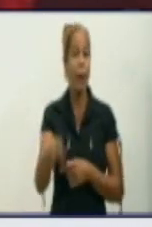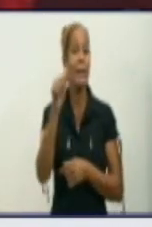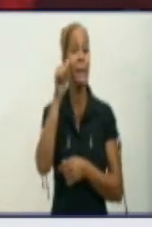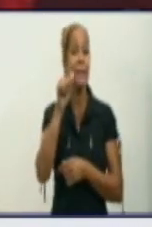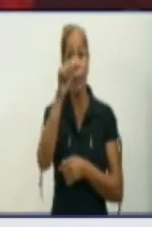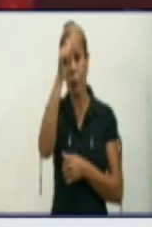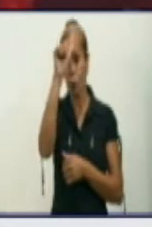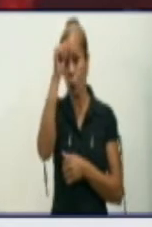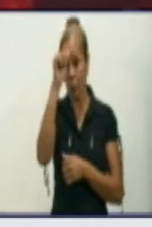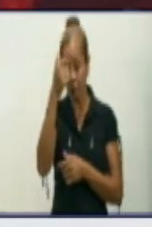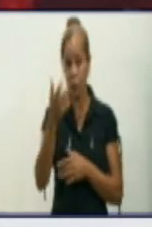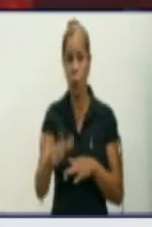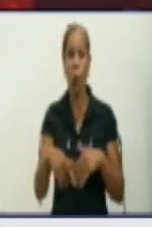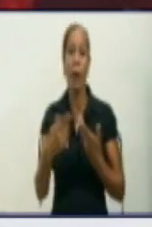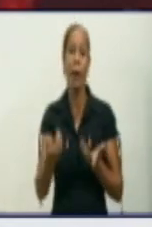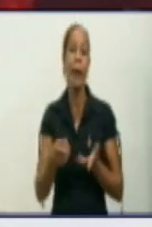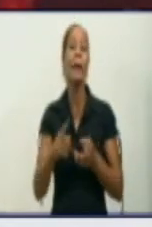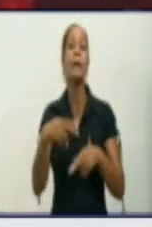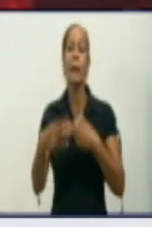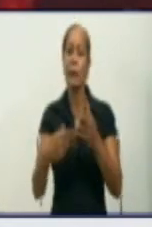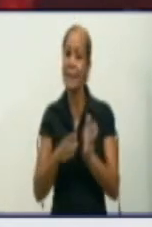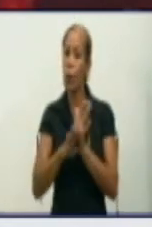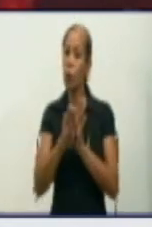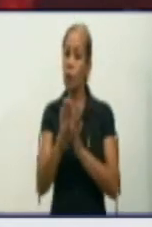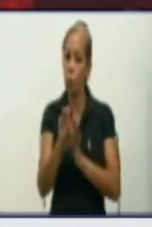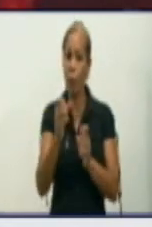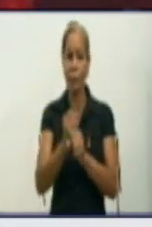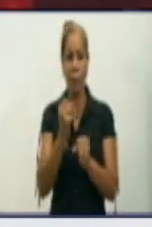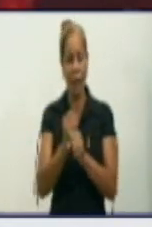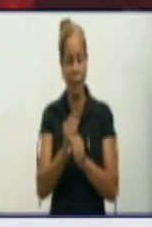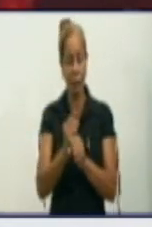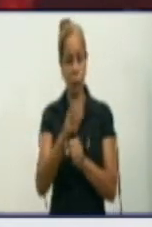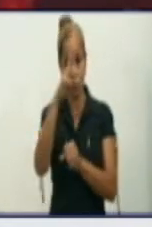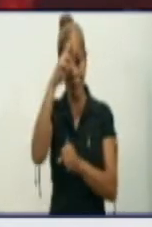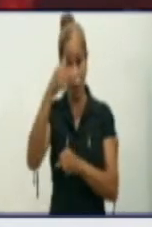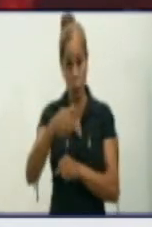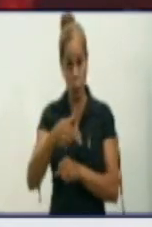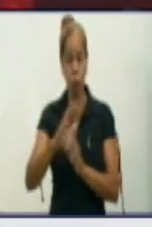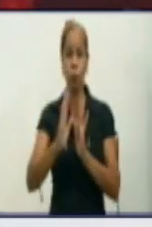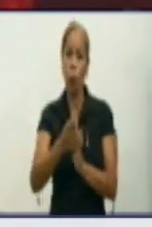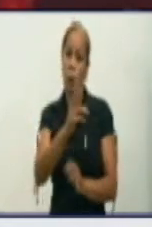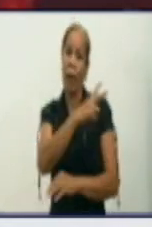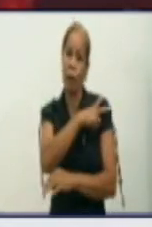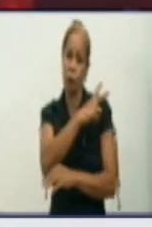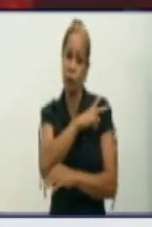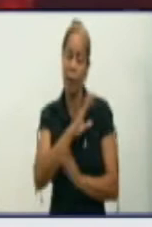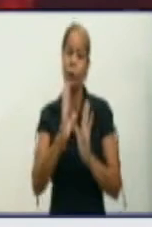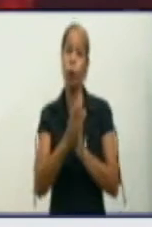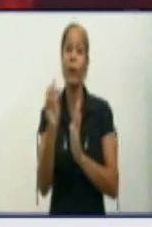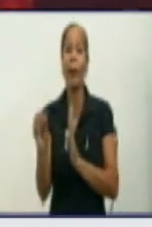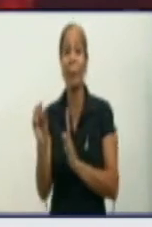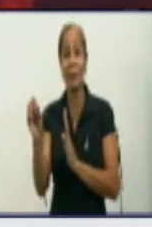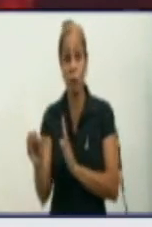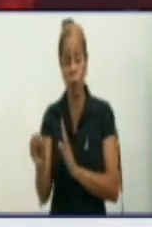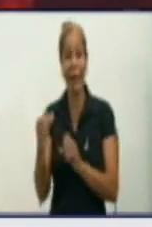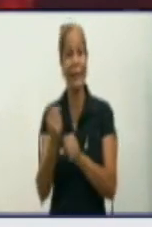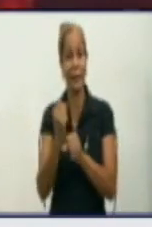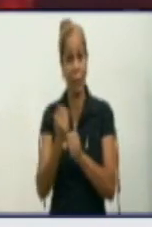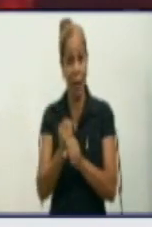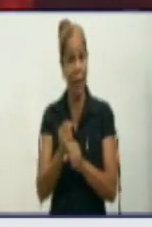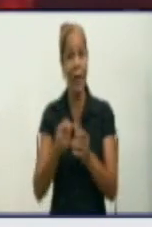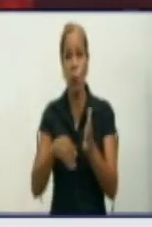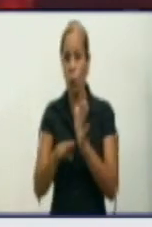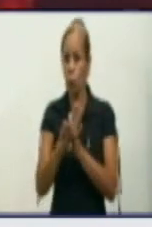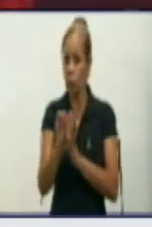sábado y domingo, en el que se va a seguir trabajando el Ministerio de Salud Pública, las autoridades y todo el personal que está involucrado en esta lucha